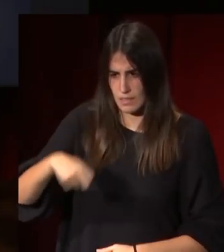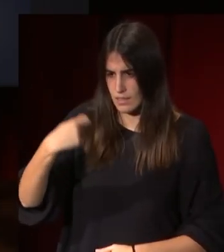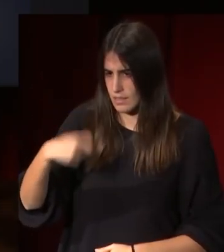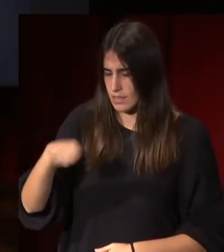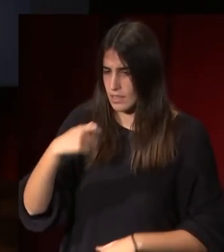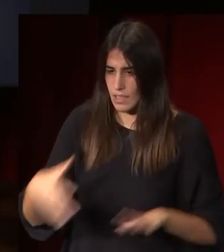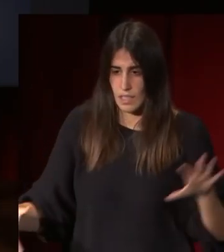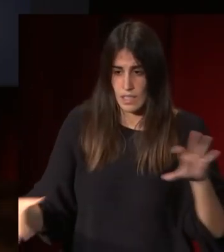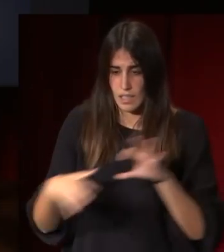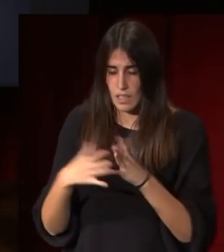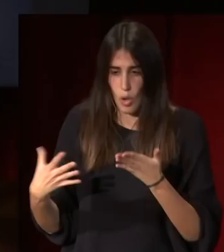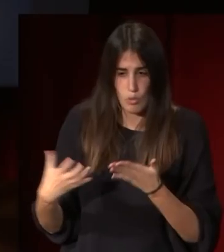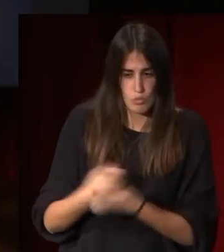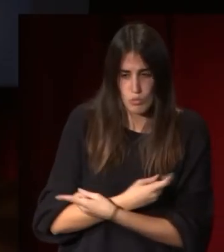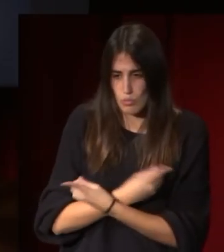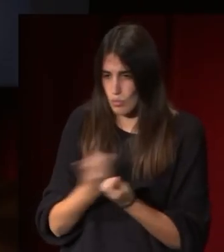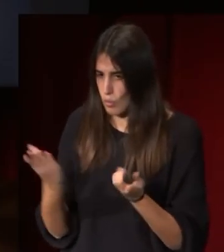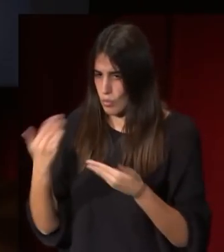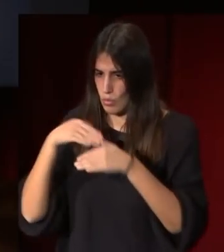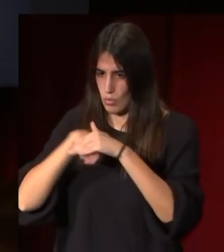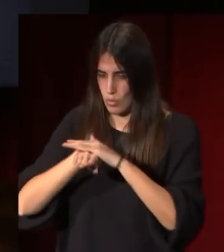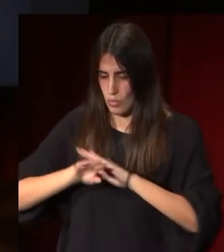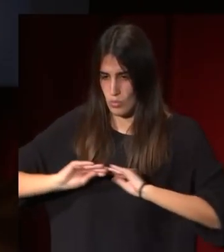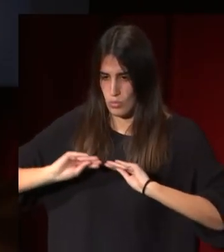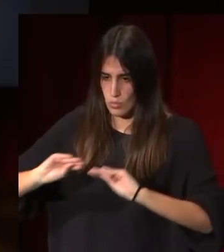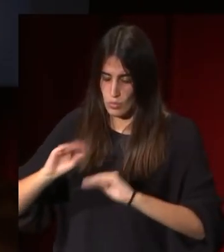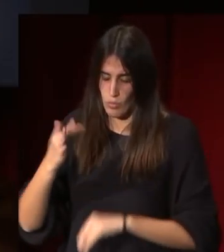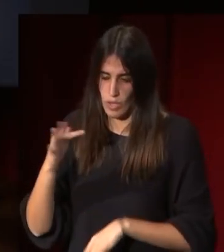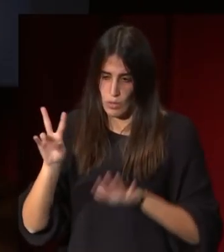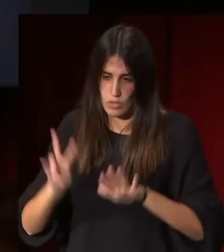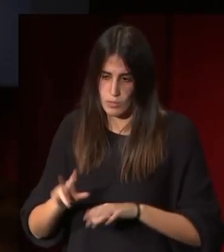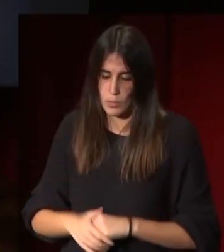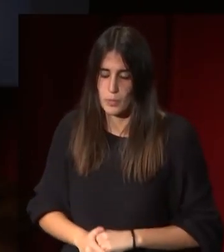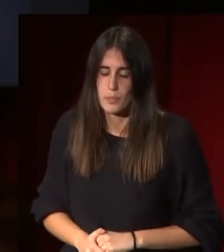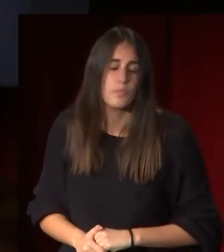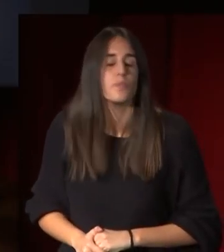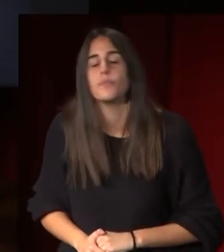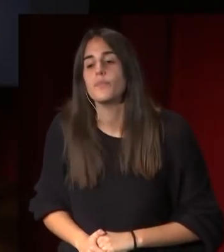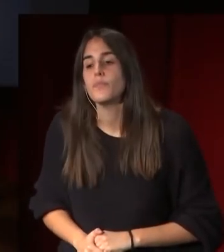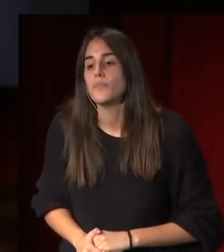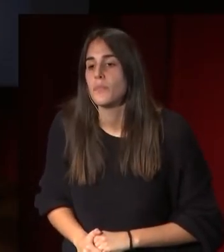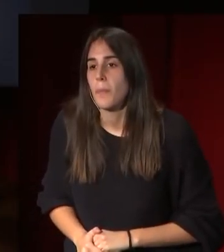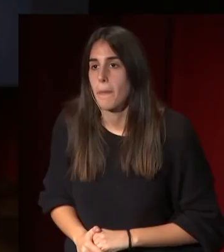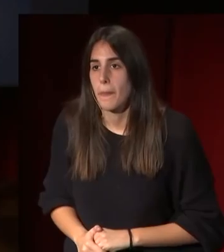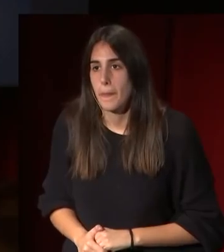había formado parte de las colecciones de Fernando VII él